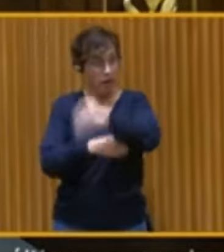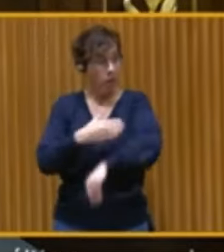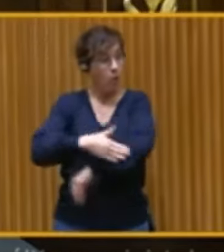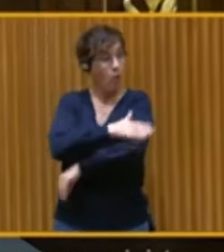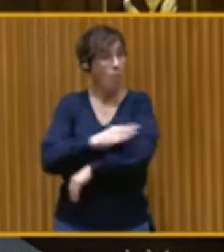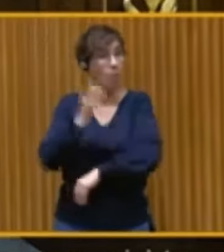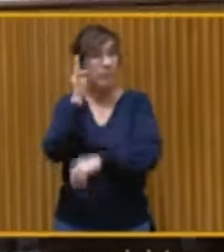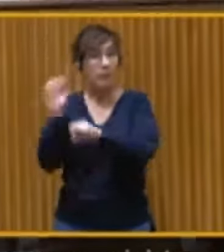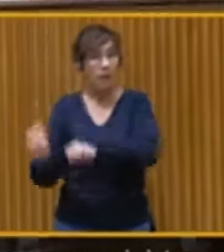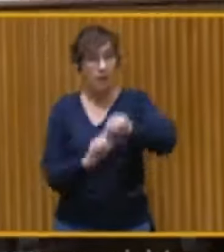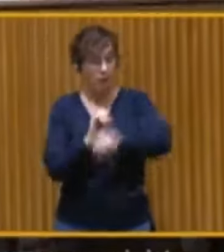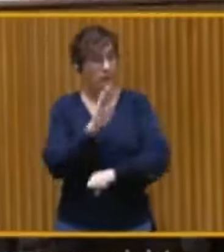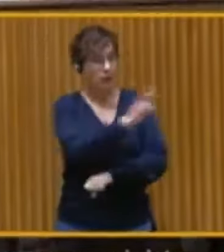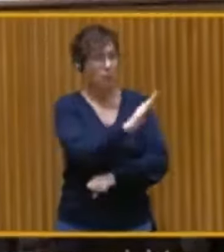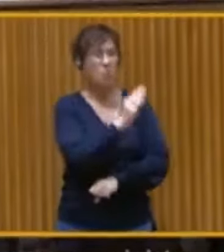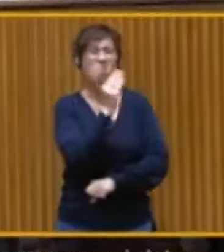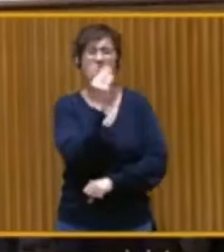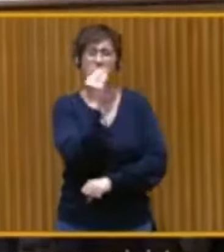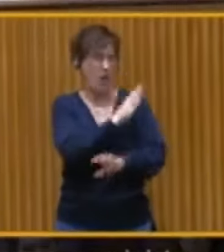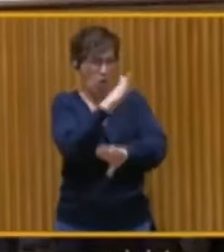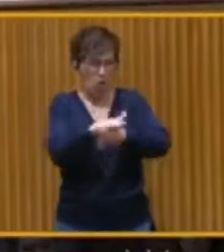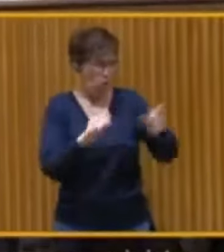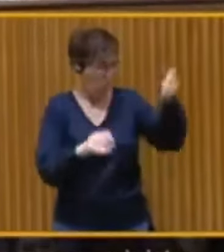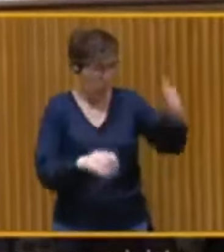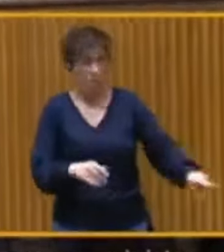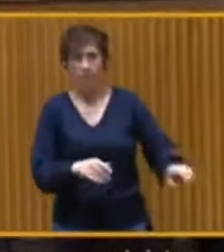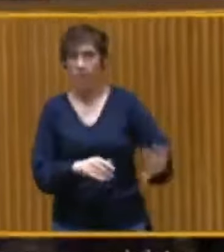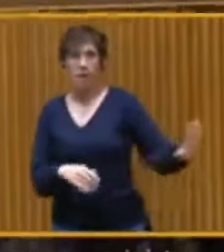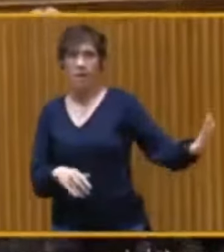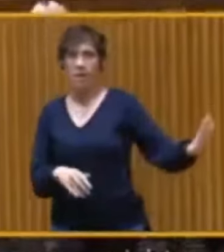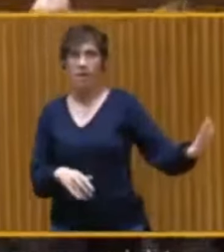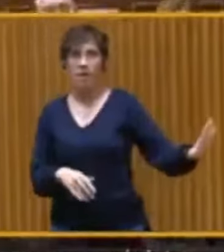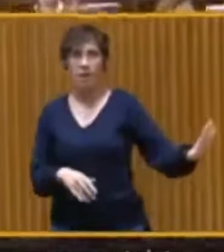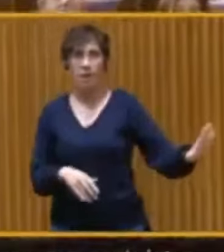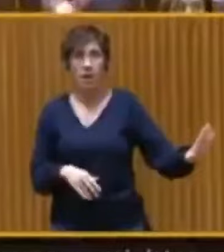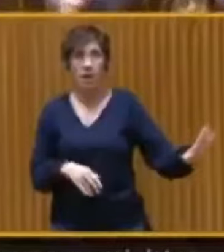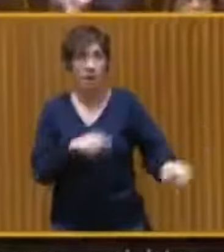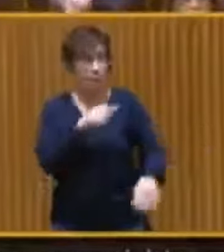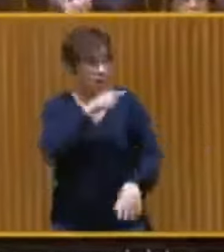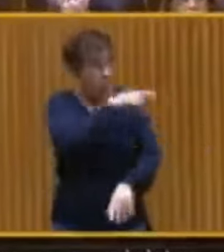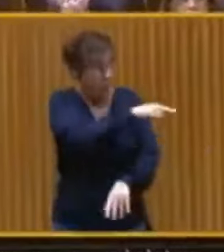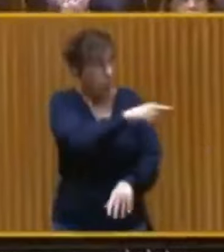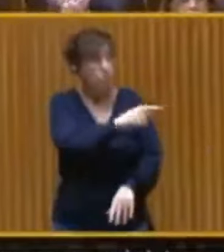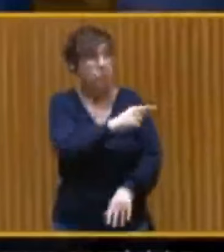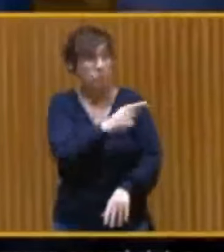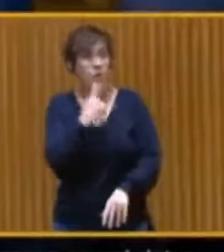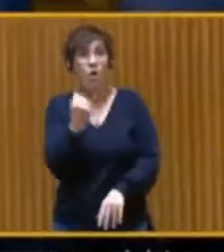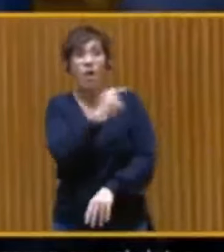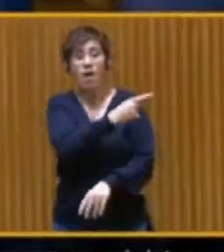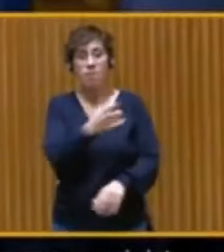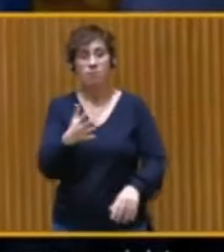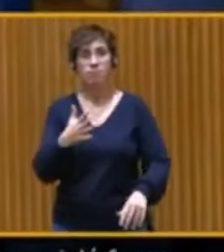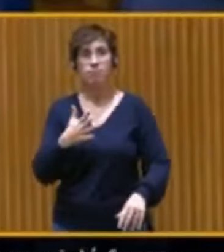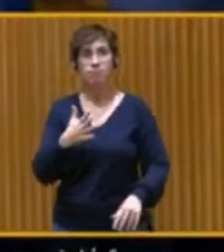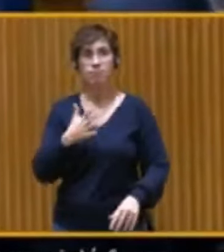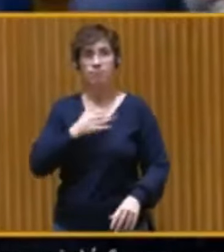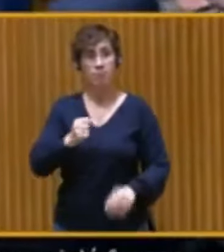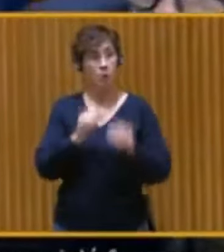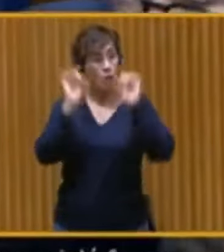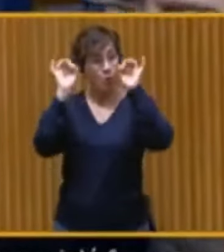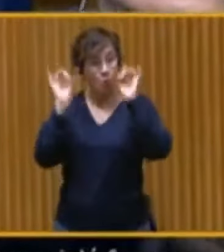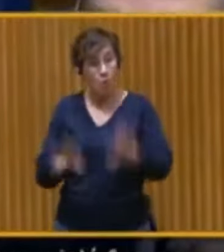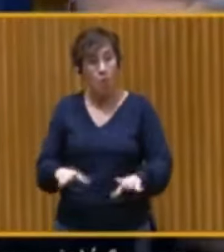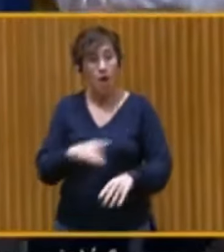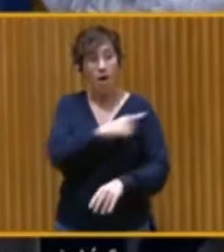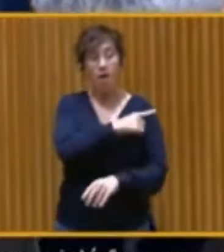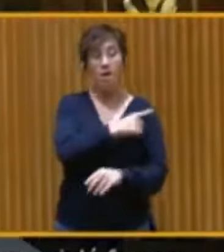fuesen ustedes tan valientes. Ojalá fuesen tan valientes para hablar en ese tono a